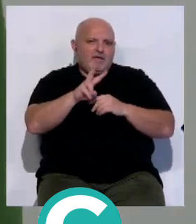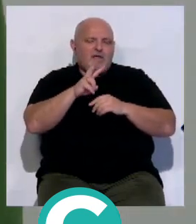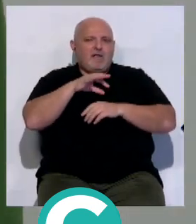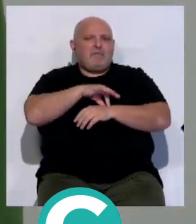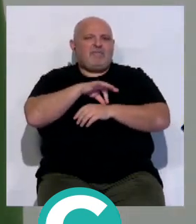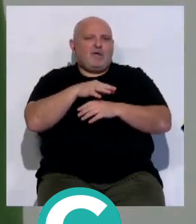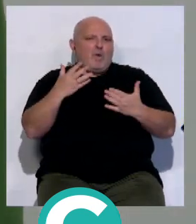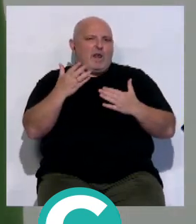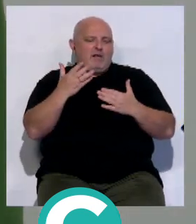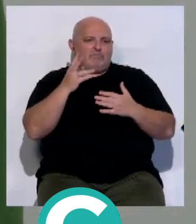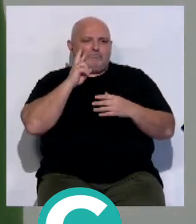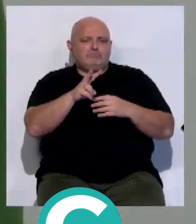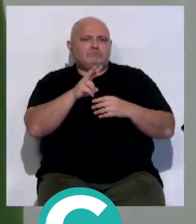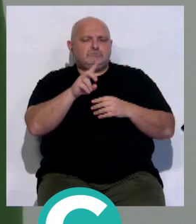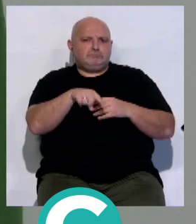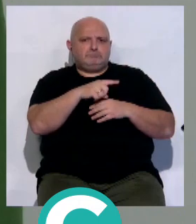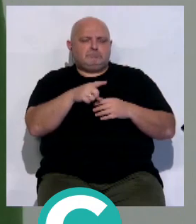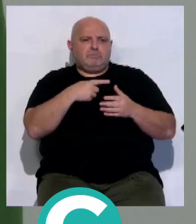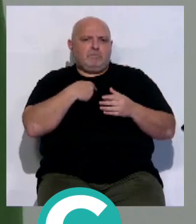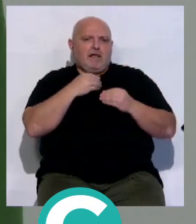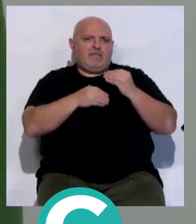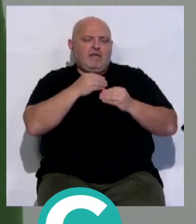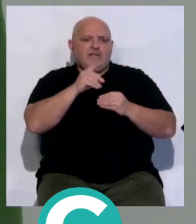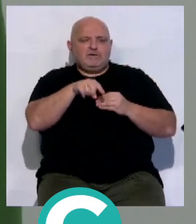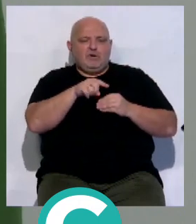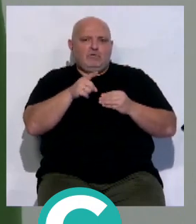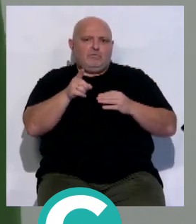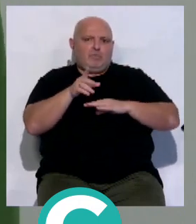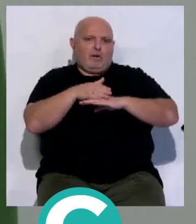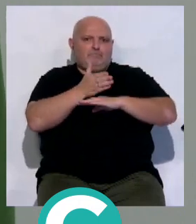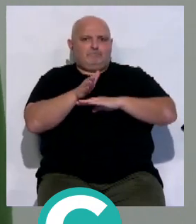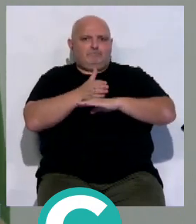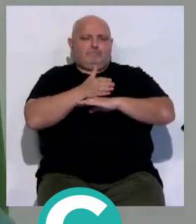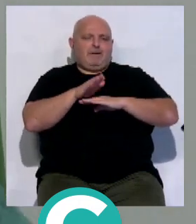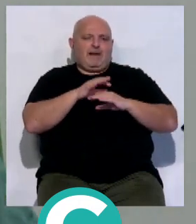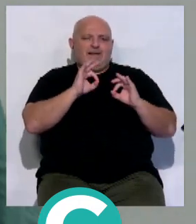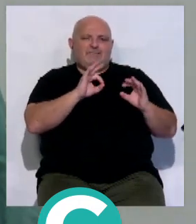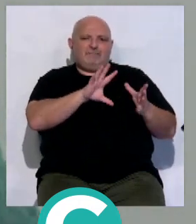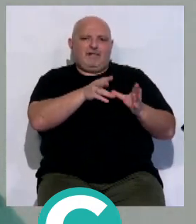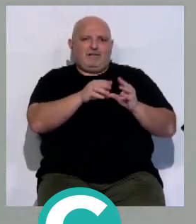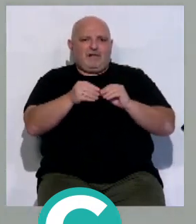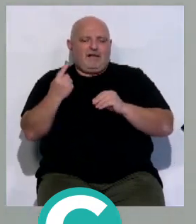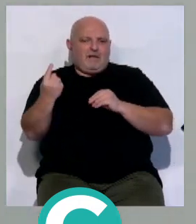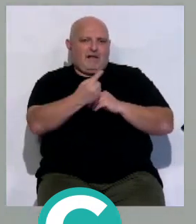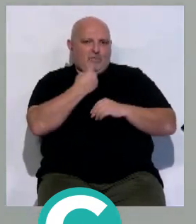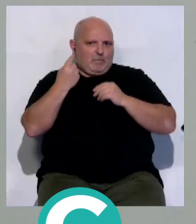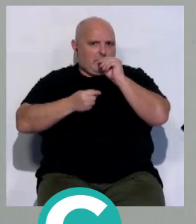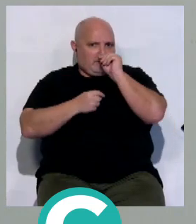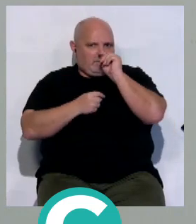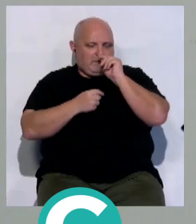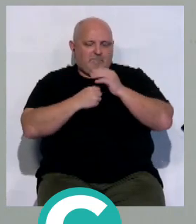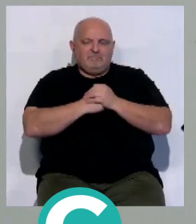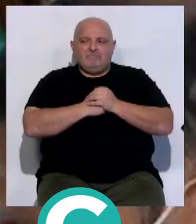paciente, qué pacientes puede empezar a tratar, qué pacientes no y cómo puede modificar los tratamientos según la evolución de cada paciente.